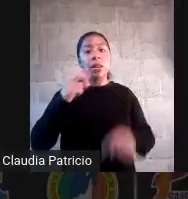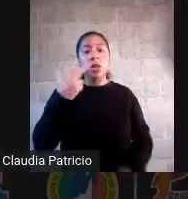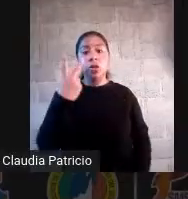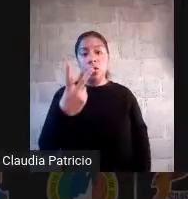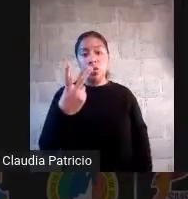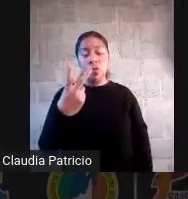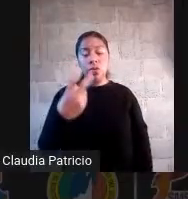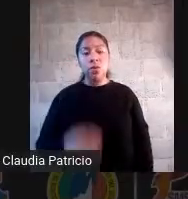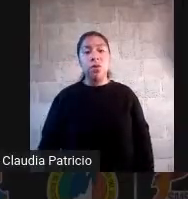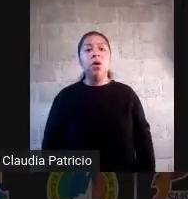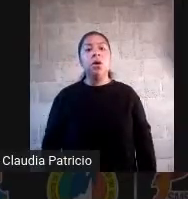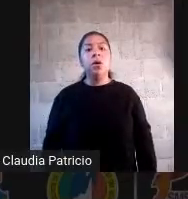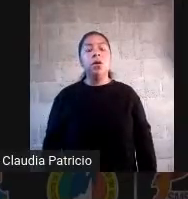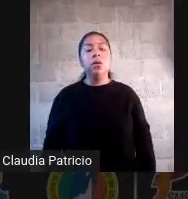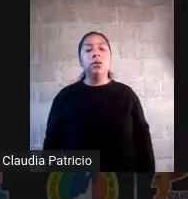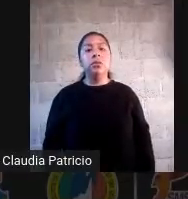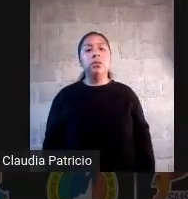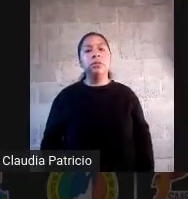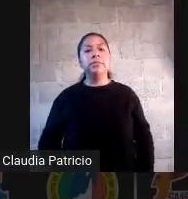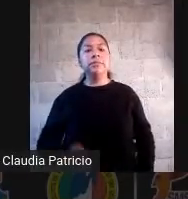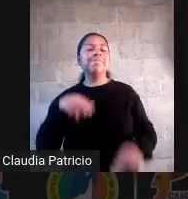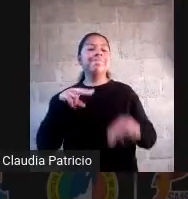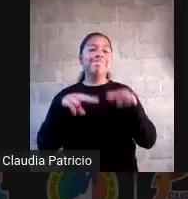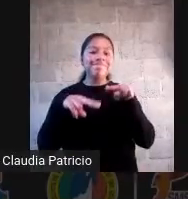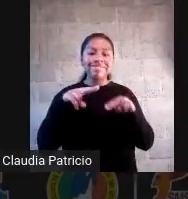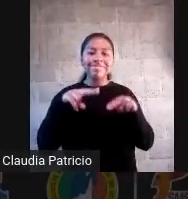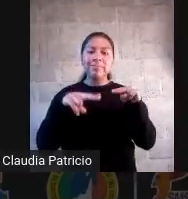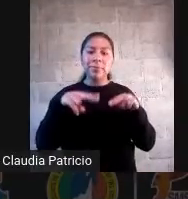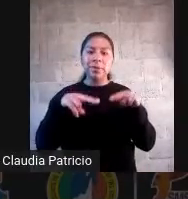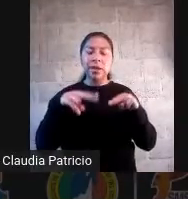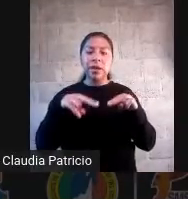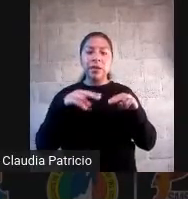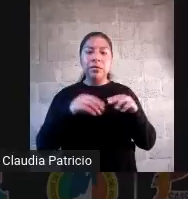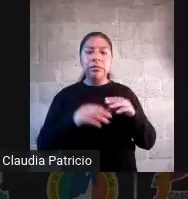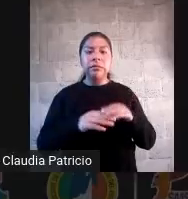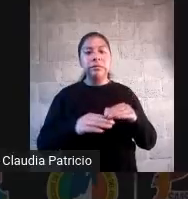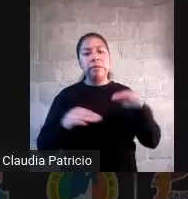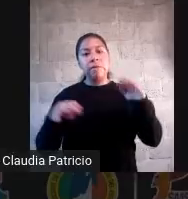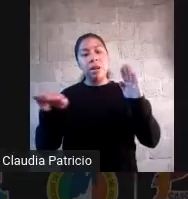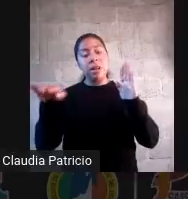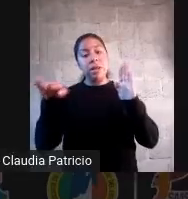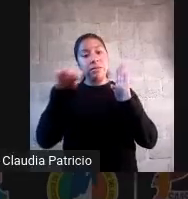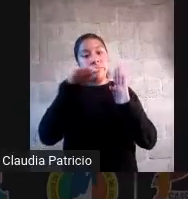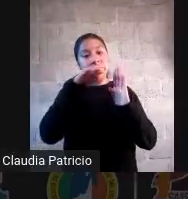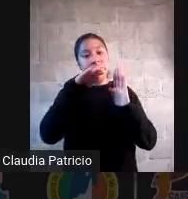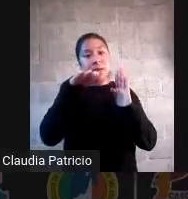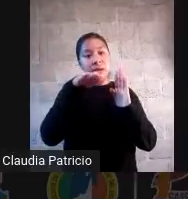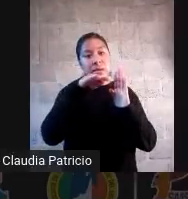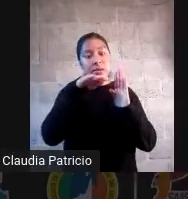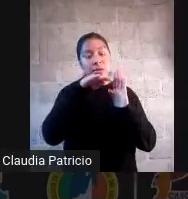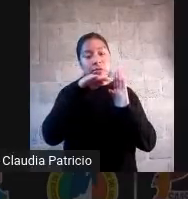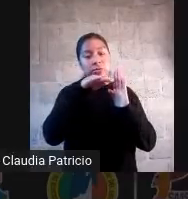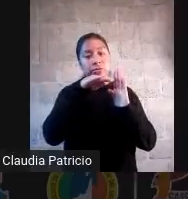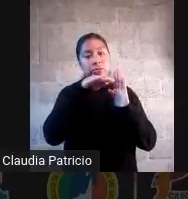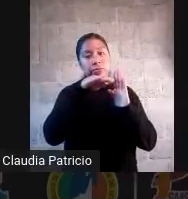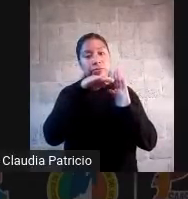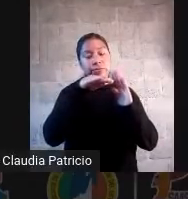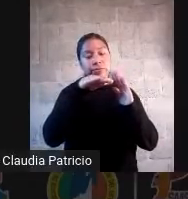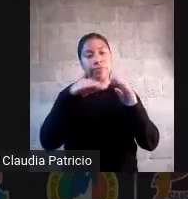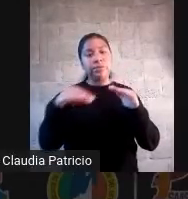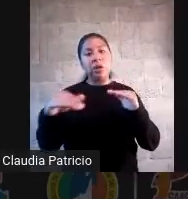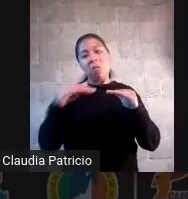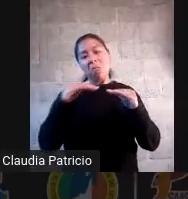corresponde también a los niveles pues ya intermedios de la taxonomía de Bloom, son niveles